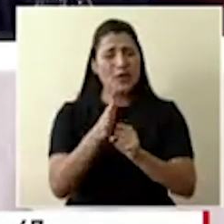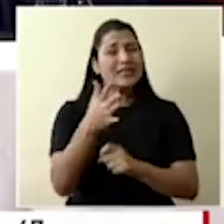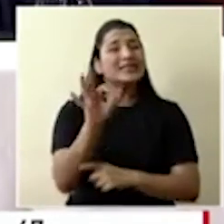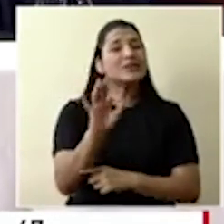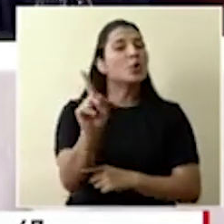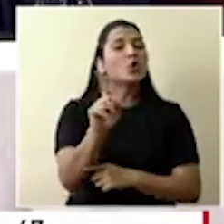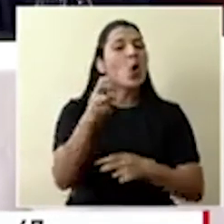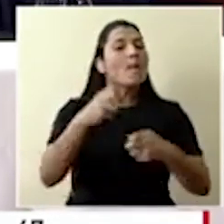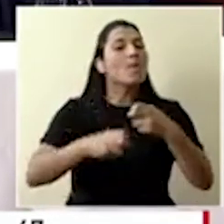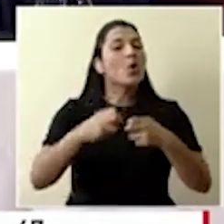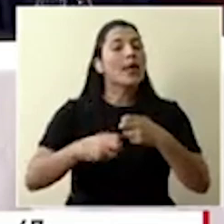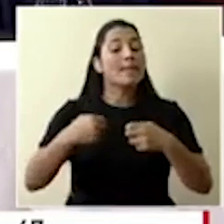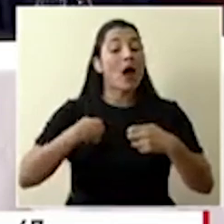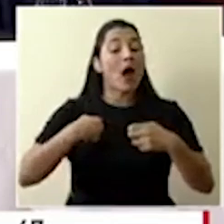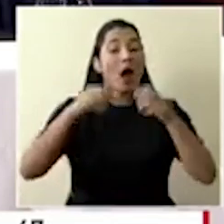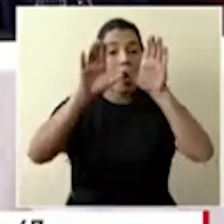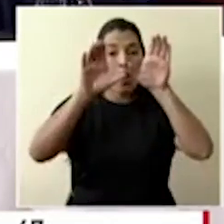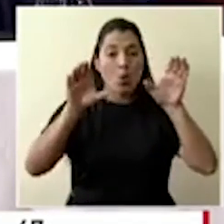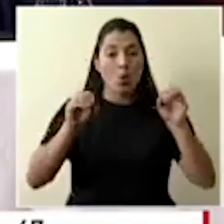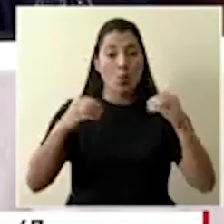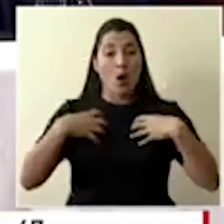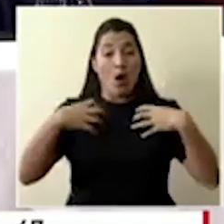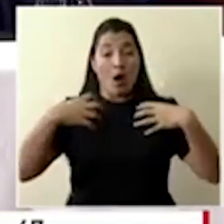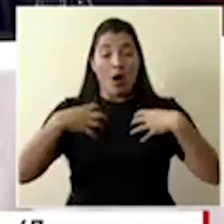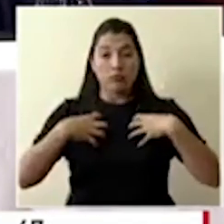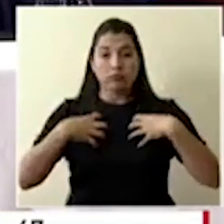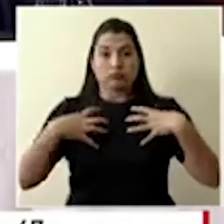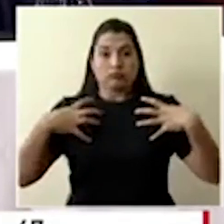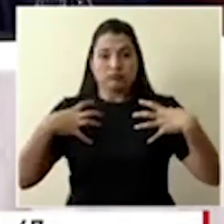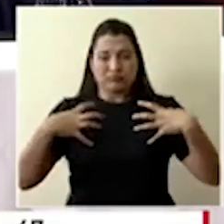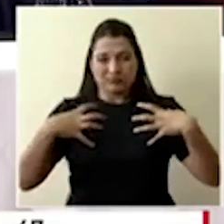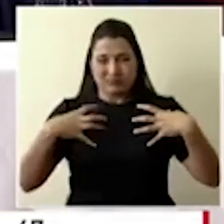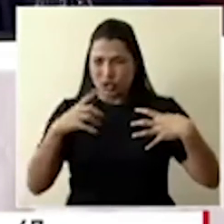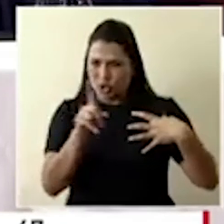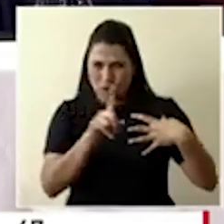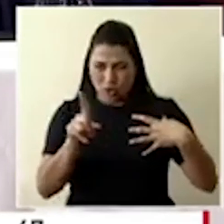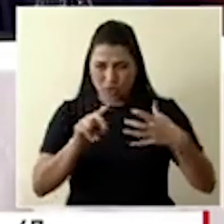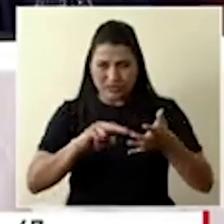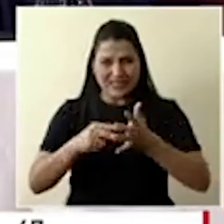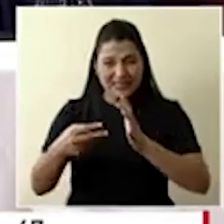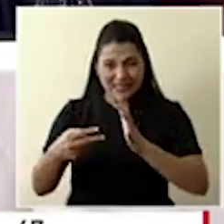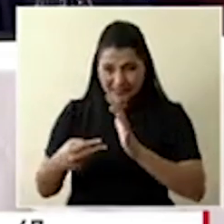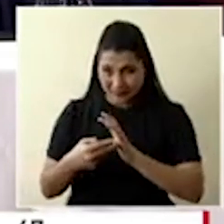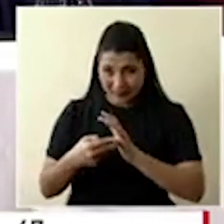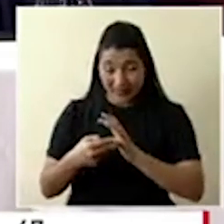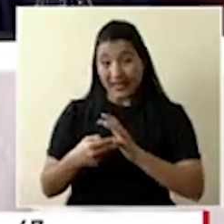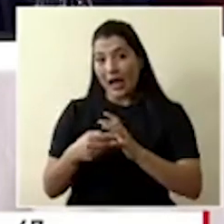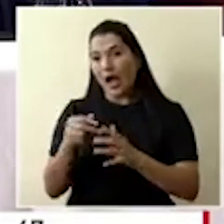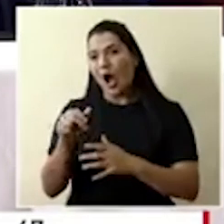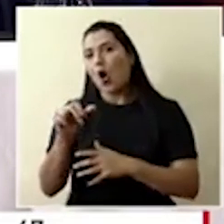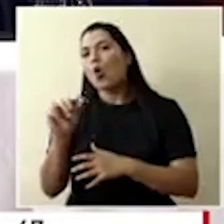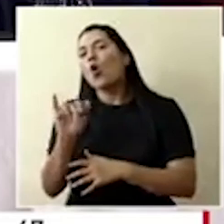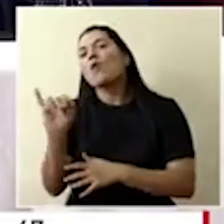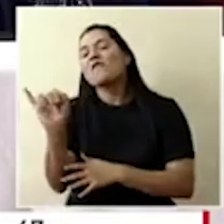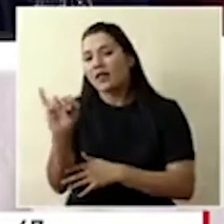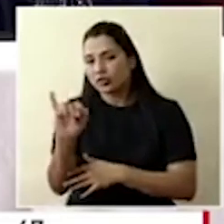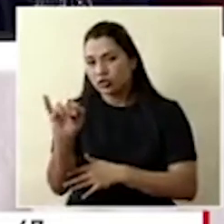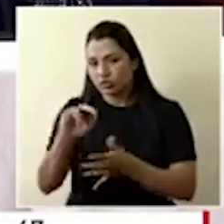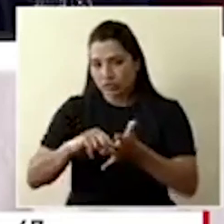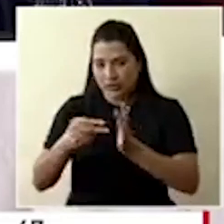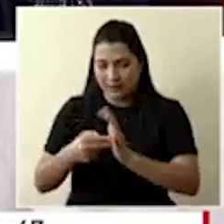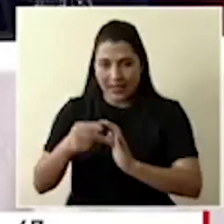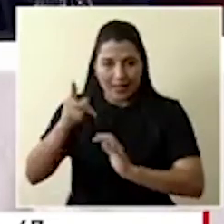sino una coagulación intravascular diseminada? Entonces, la forma de combatirlo es con antibióticos, antiinflamatorios y